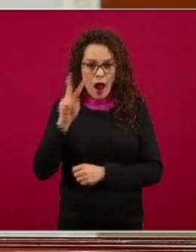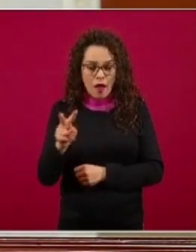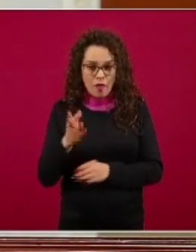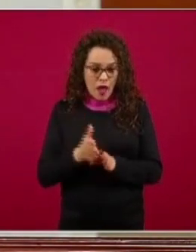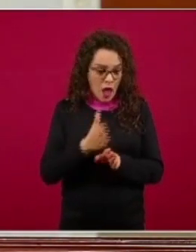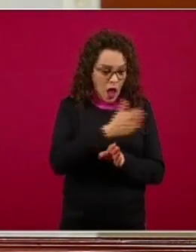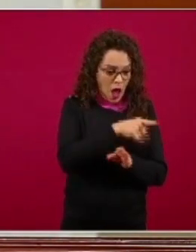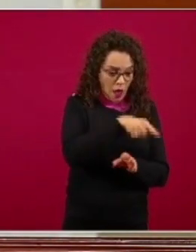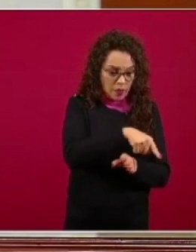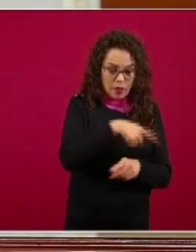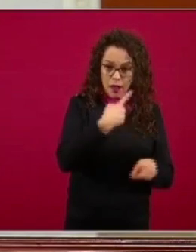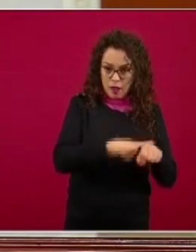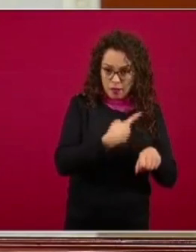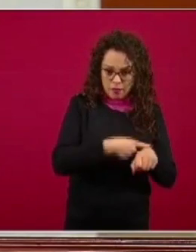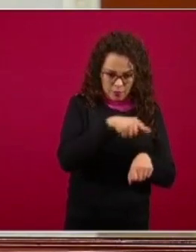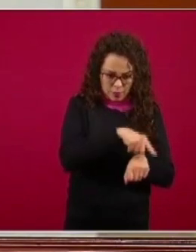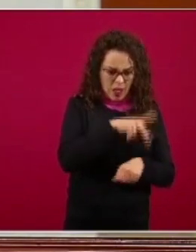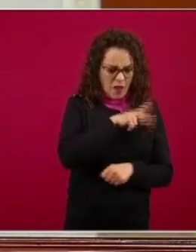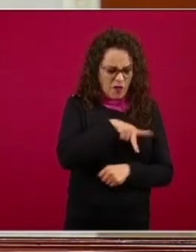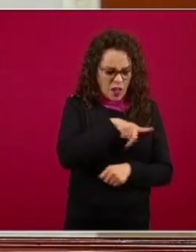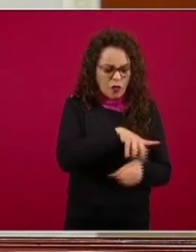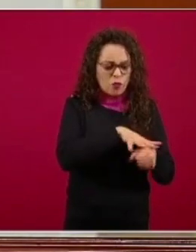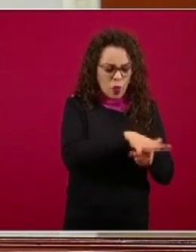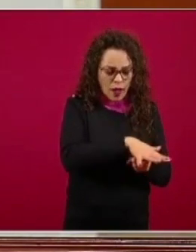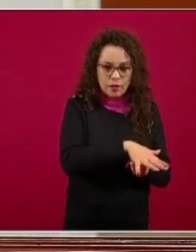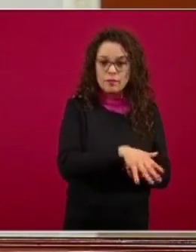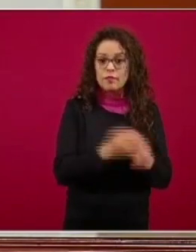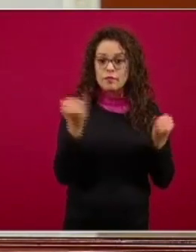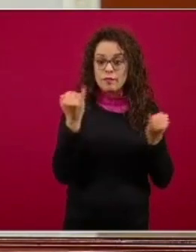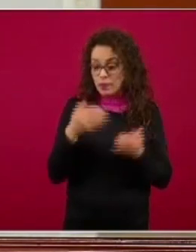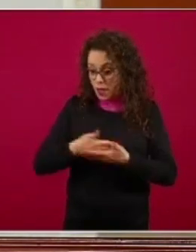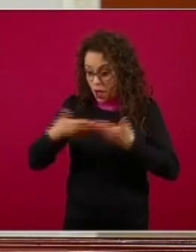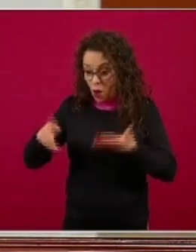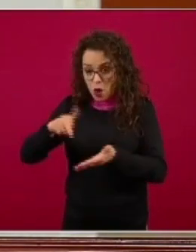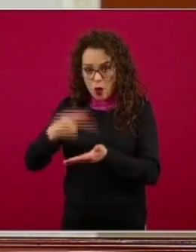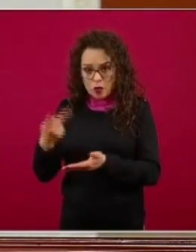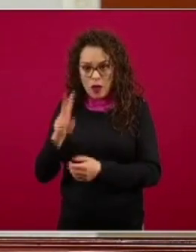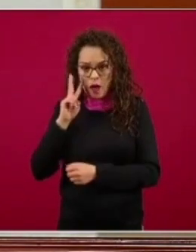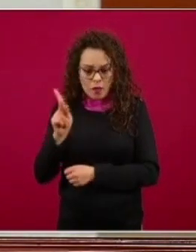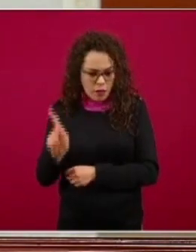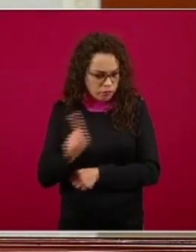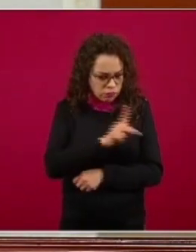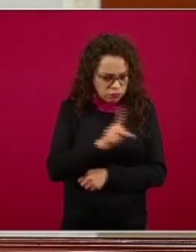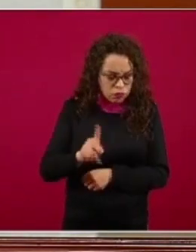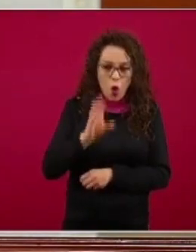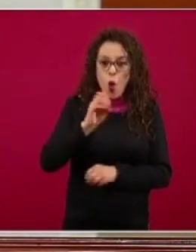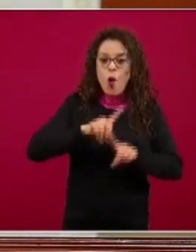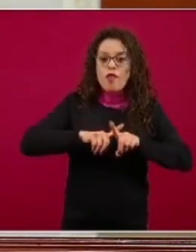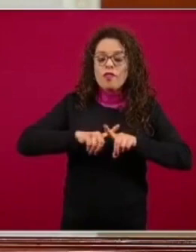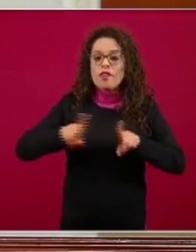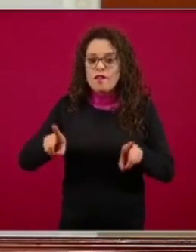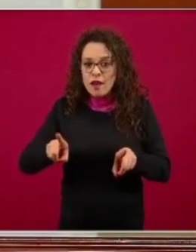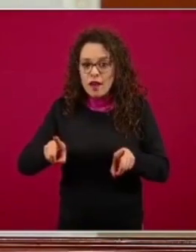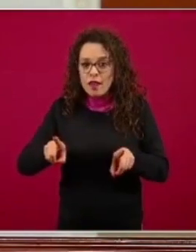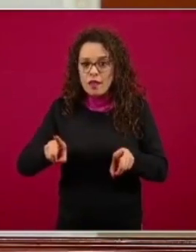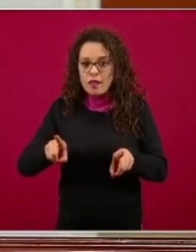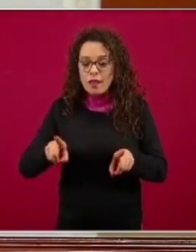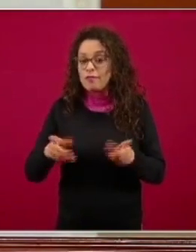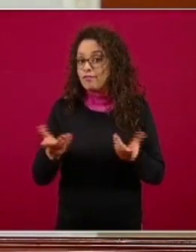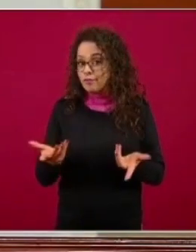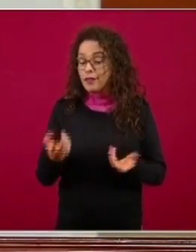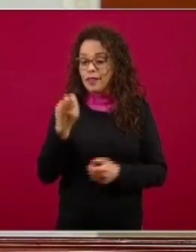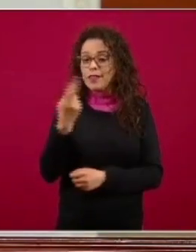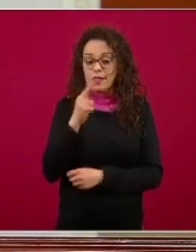en la primera ocasión o es una variante o una mutante distinta afortunadamente